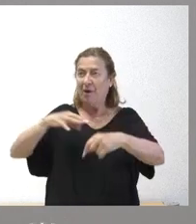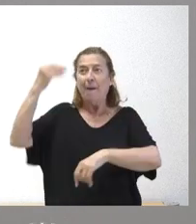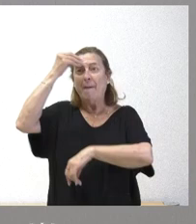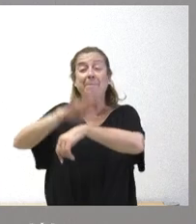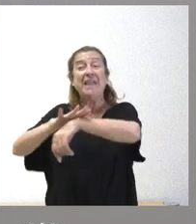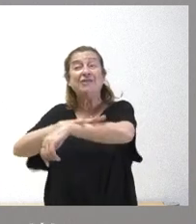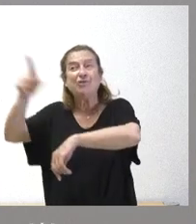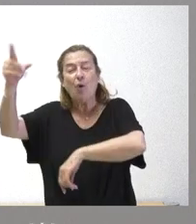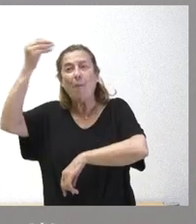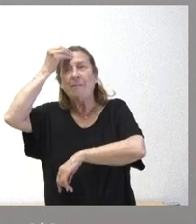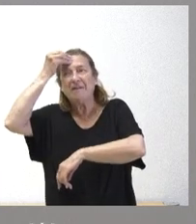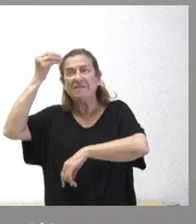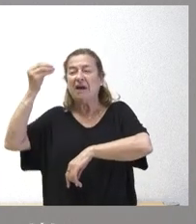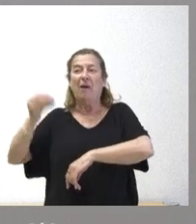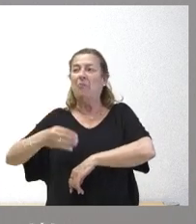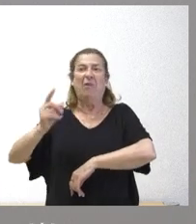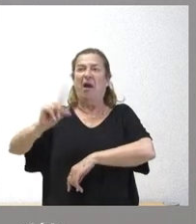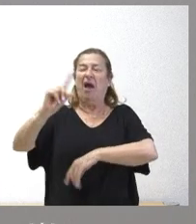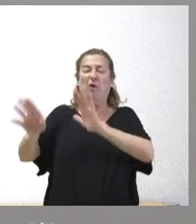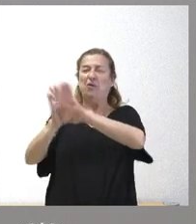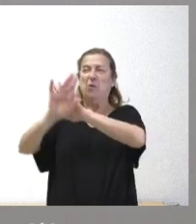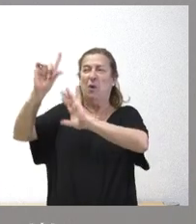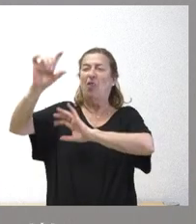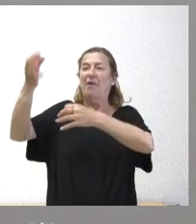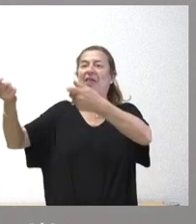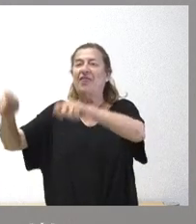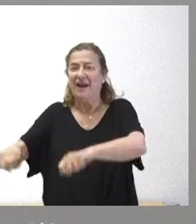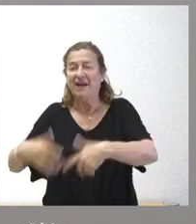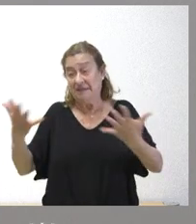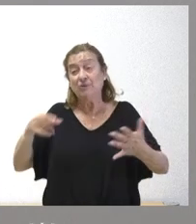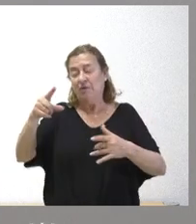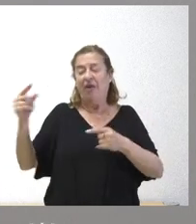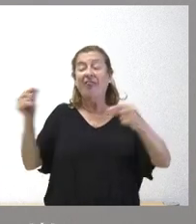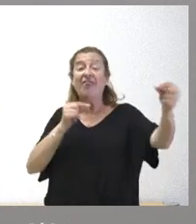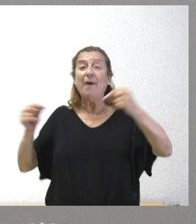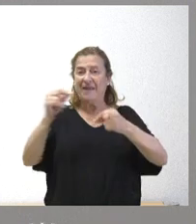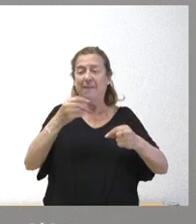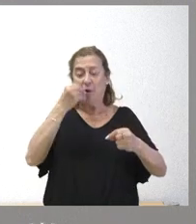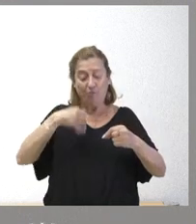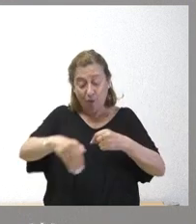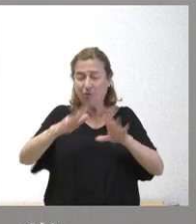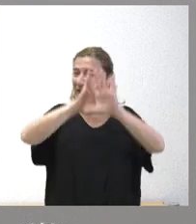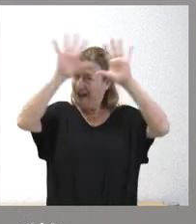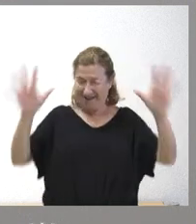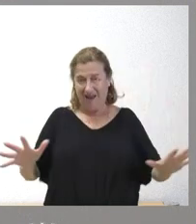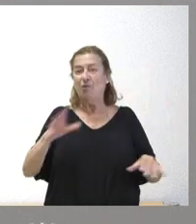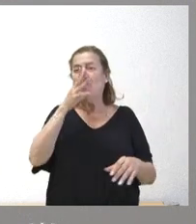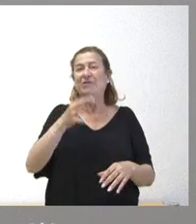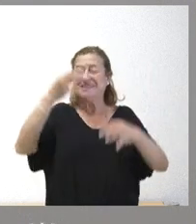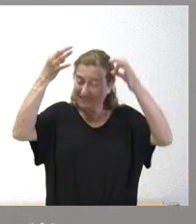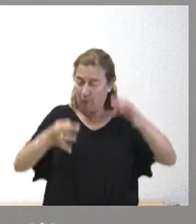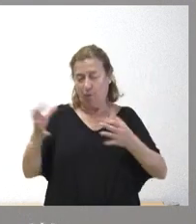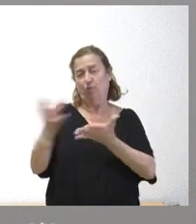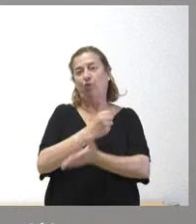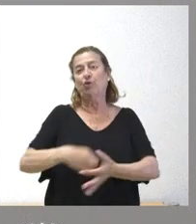que no tendría que seguir manteniéndolas. Y yo creo que ese es un debate que cuanto antes aclare, mucho mejor y cuanto antes asegure al conjunto de los